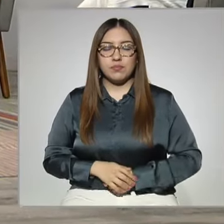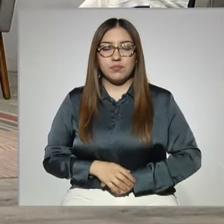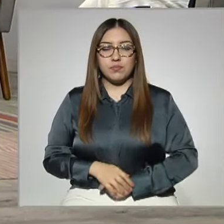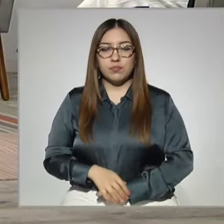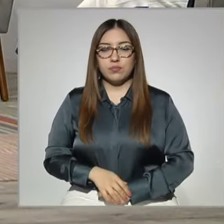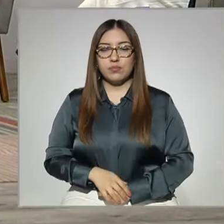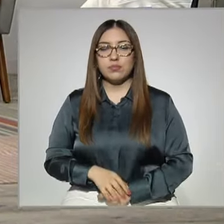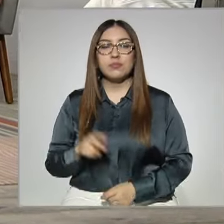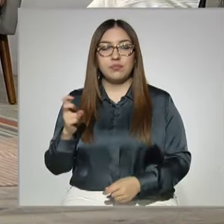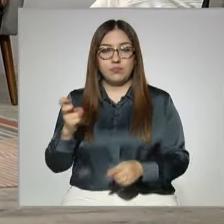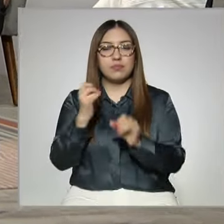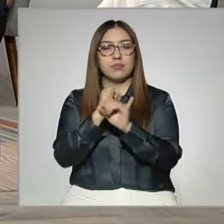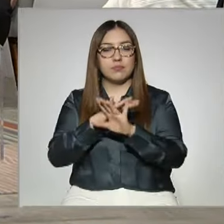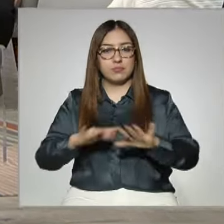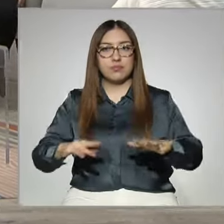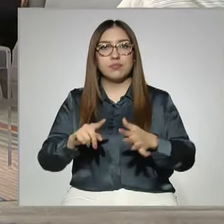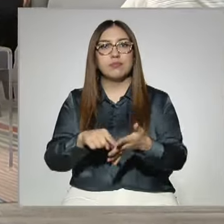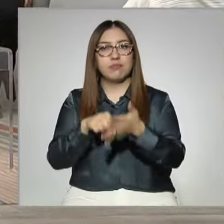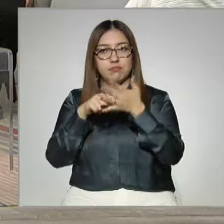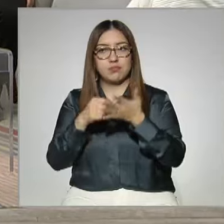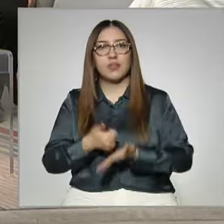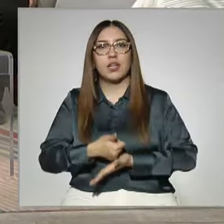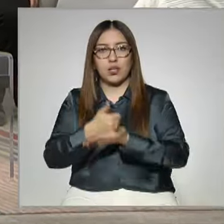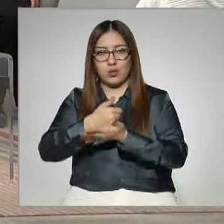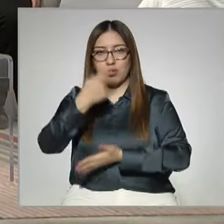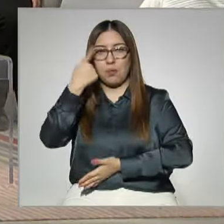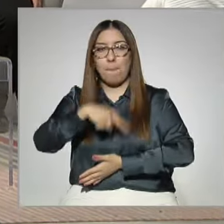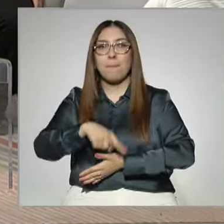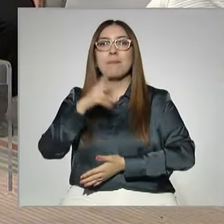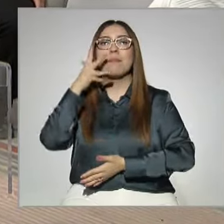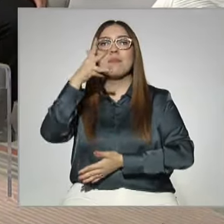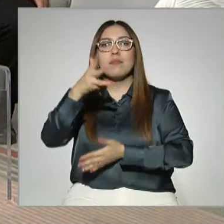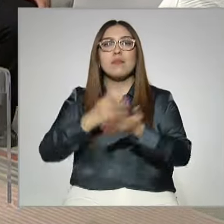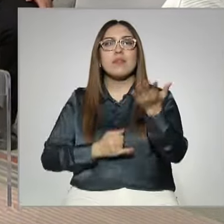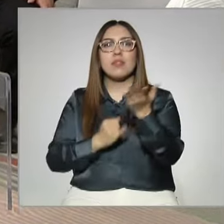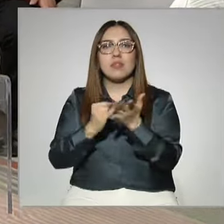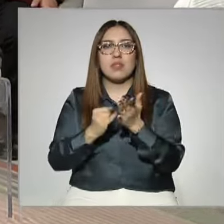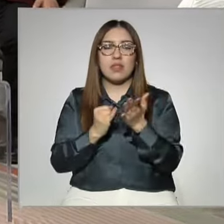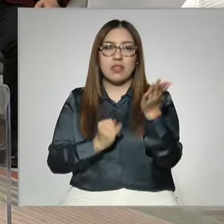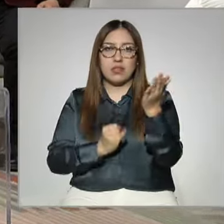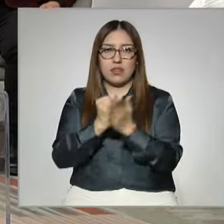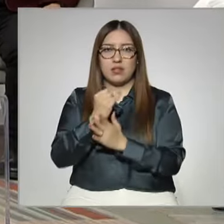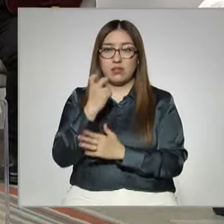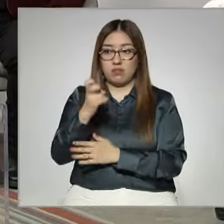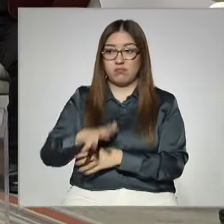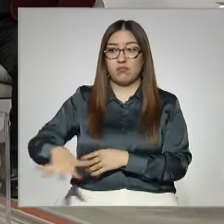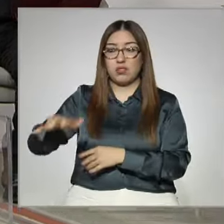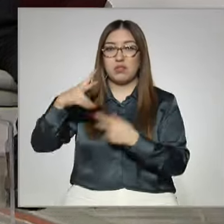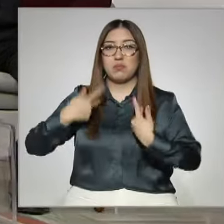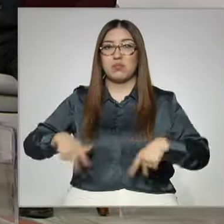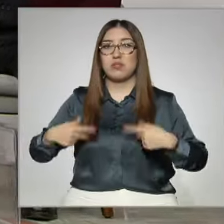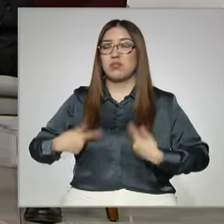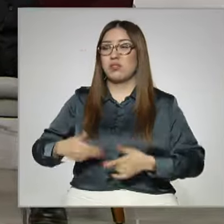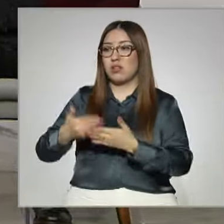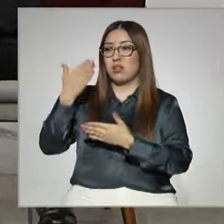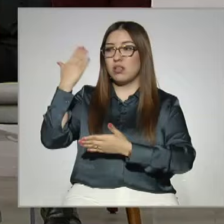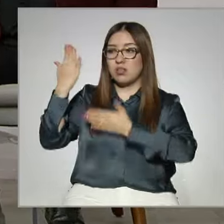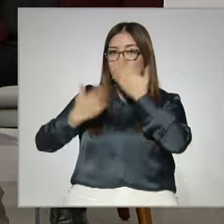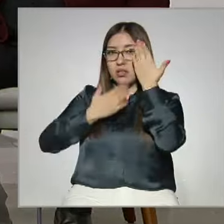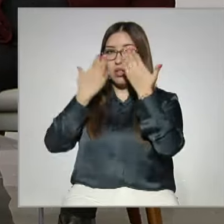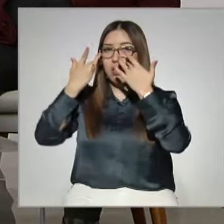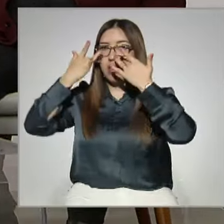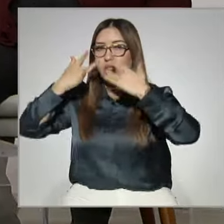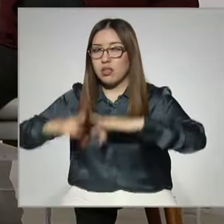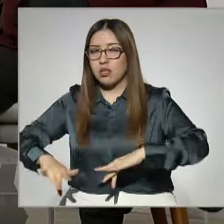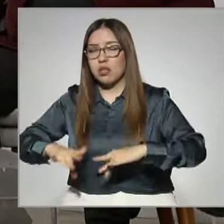Los datos nos ayudan a tomar decisiones. Si quieres dejar de ser parte de esas cifras que abandonaron los estudios, por las razones